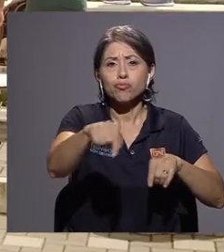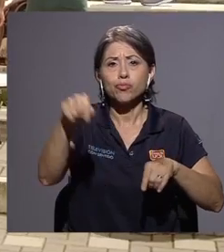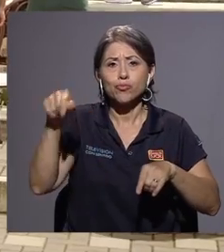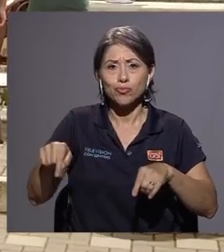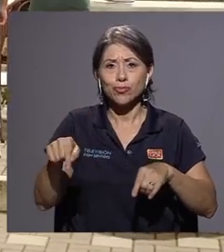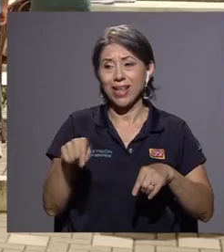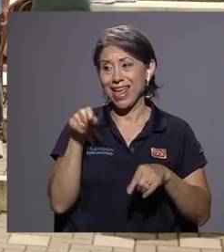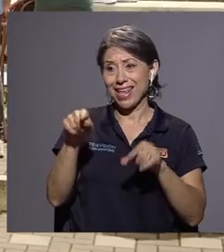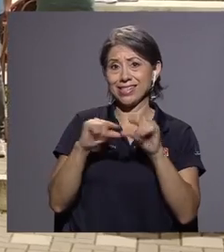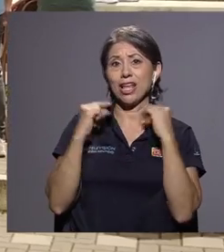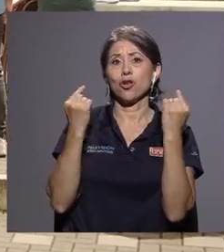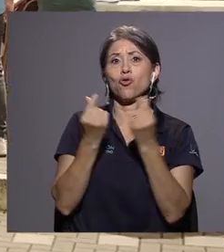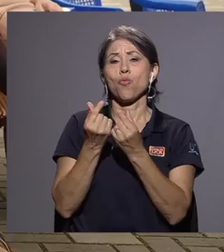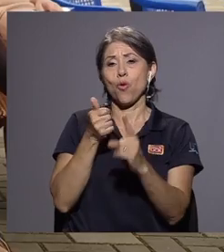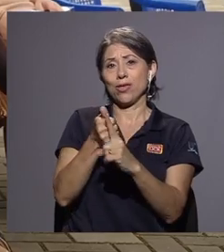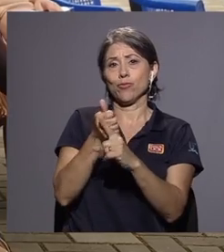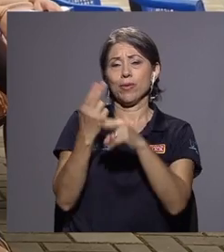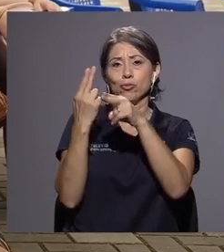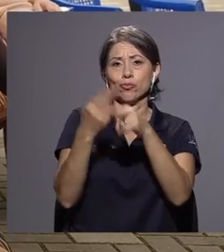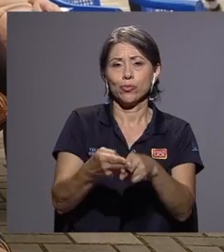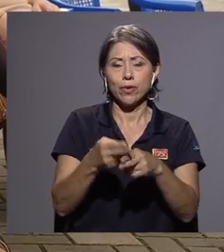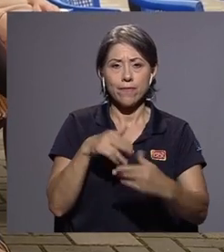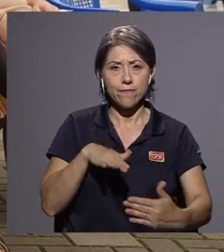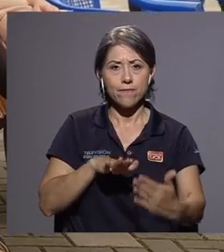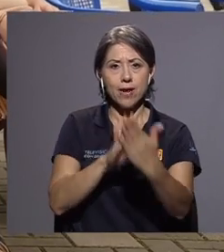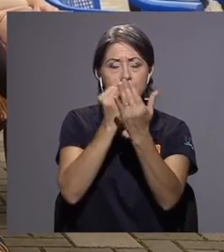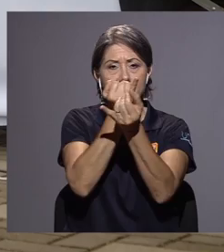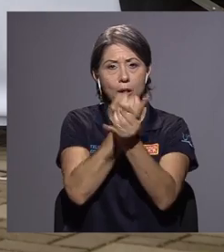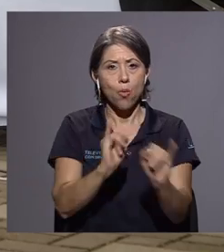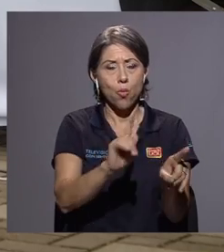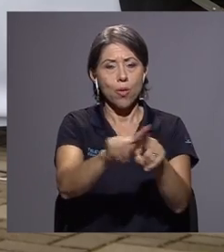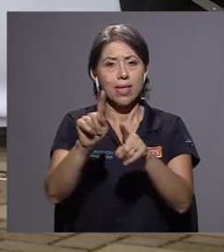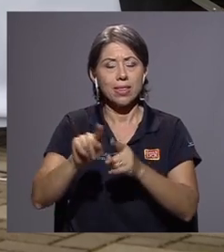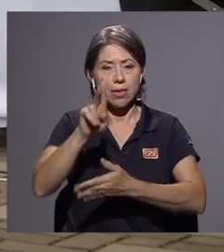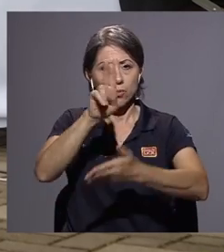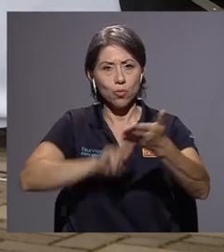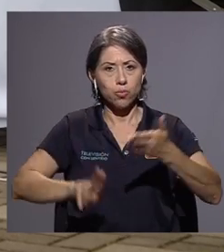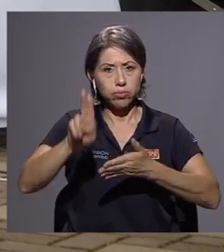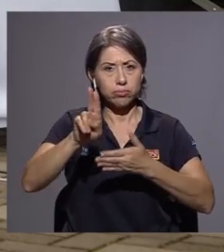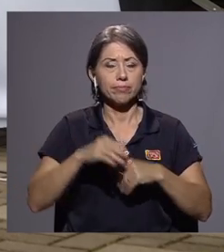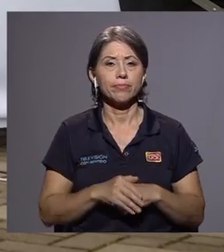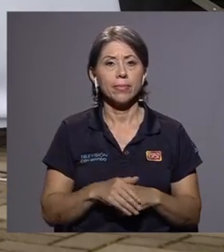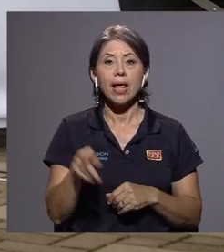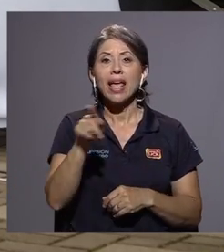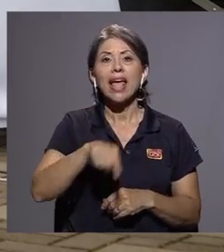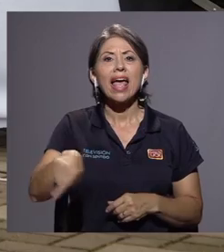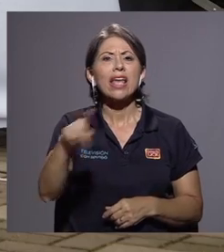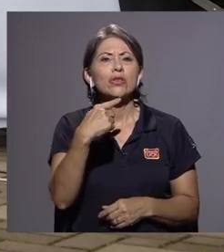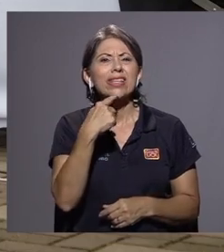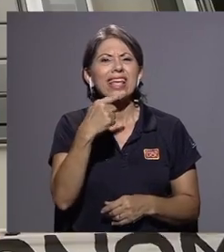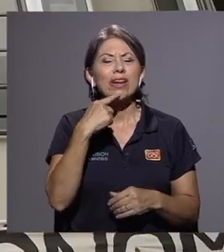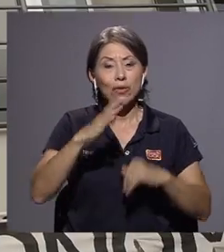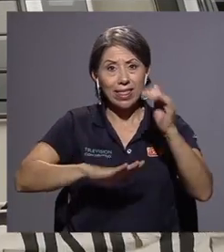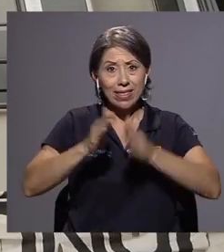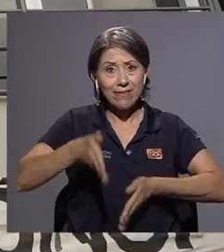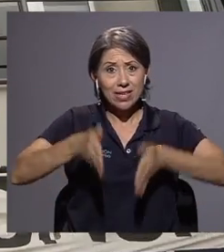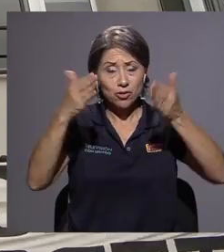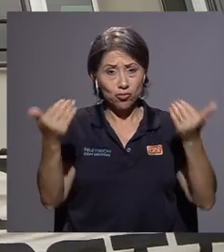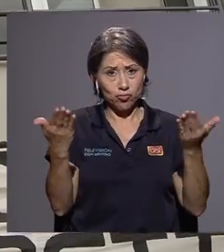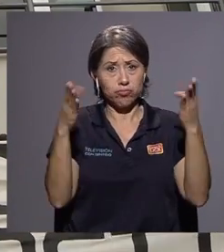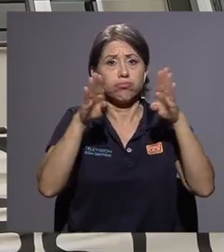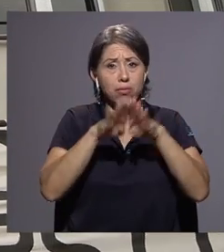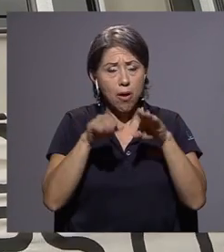peticiones de este grupo, autodenominado como Frente Autónomo Interuniversitario. Concluyeron expresando que la toma de